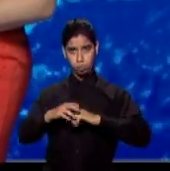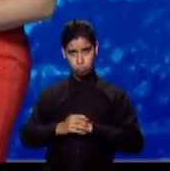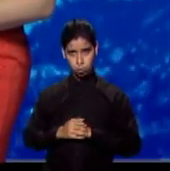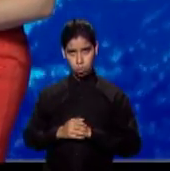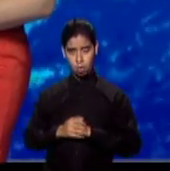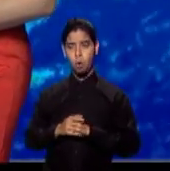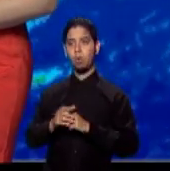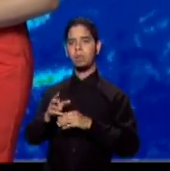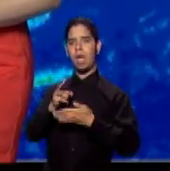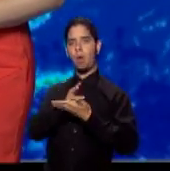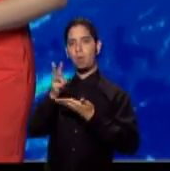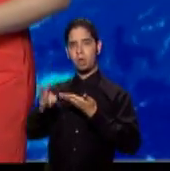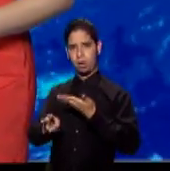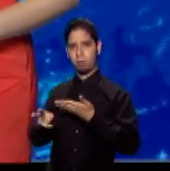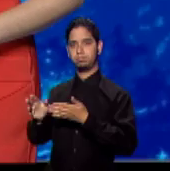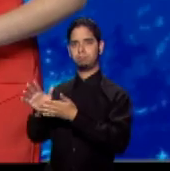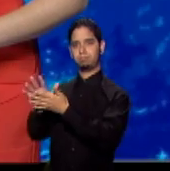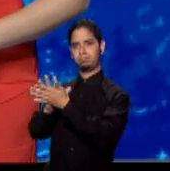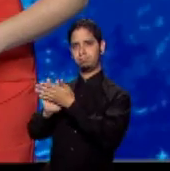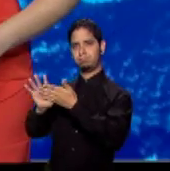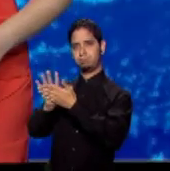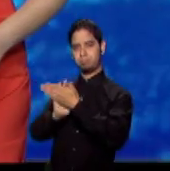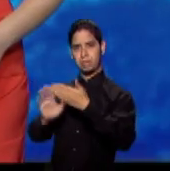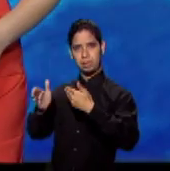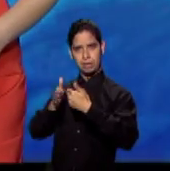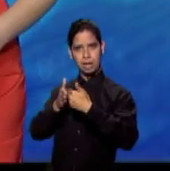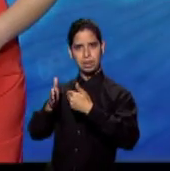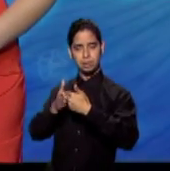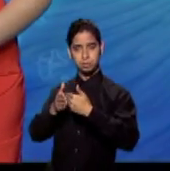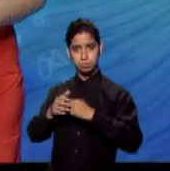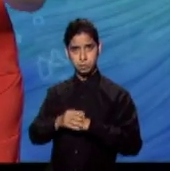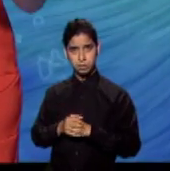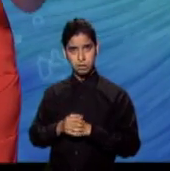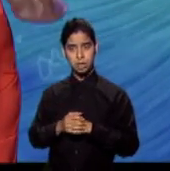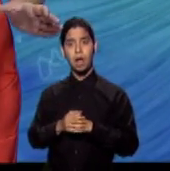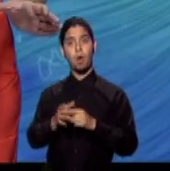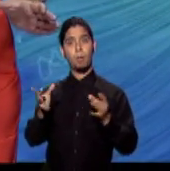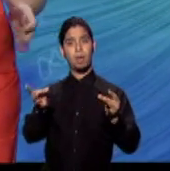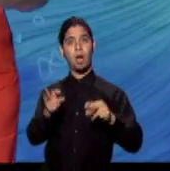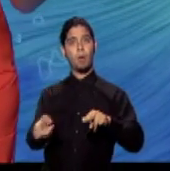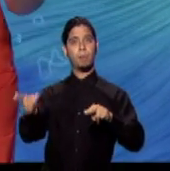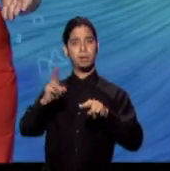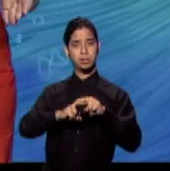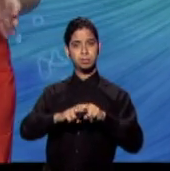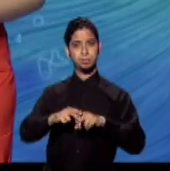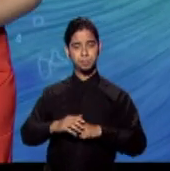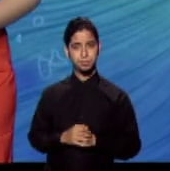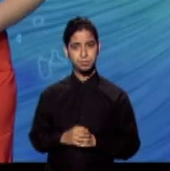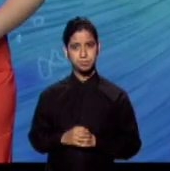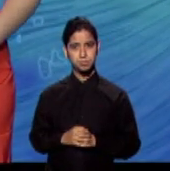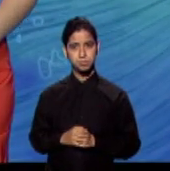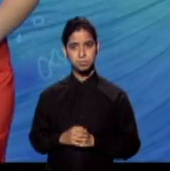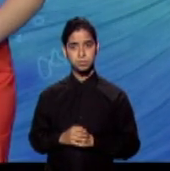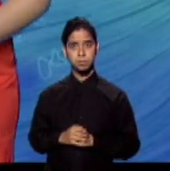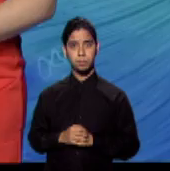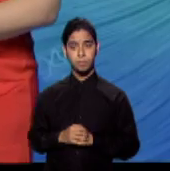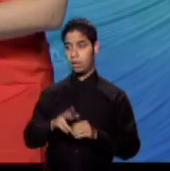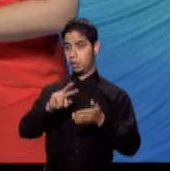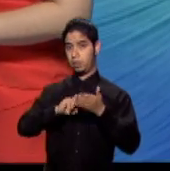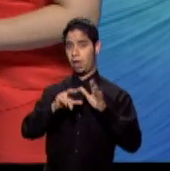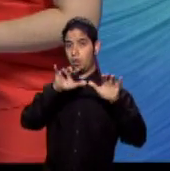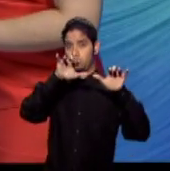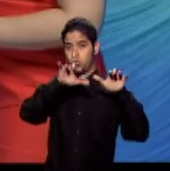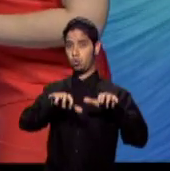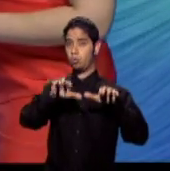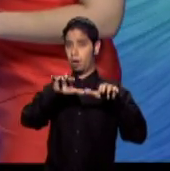para el fin de semana, que estará aumentando significativamente la humedad. Y así el patrón y esa probabilidad de lluvia a través de